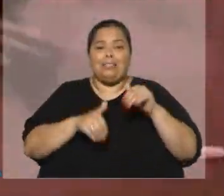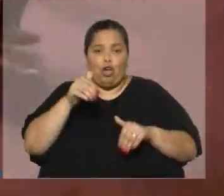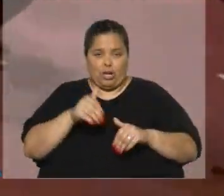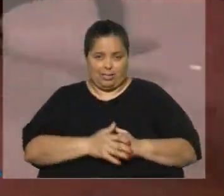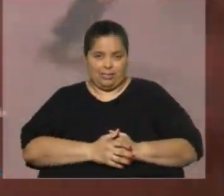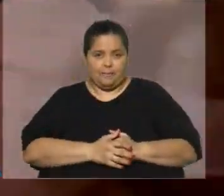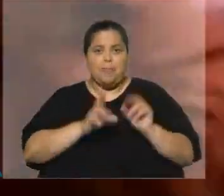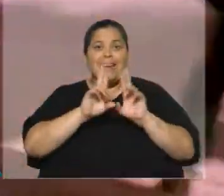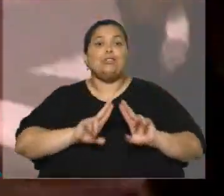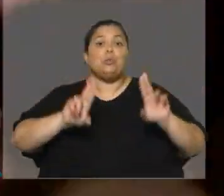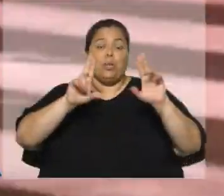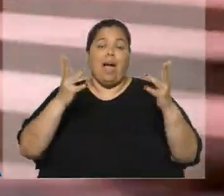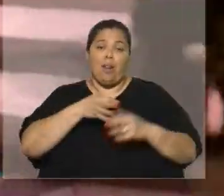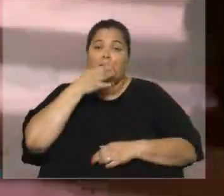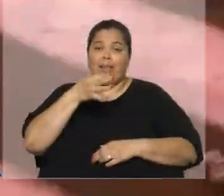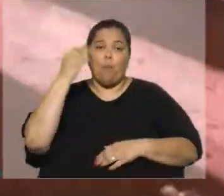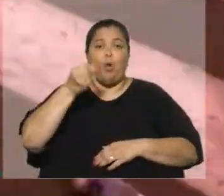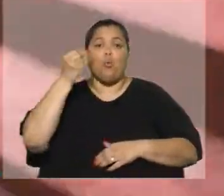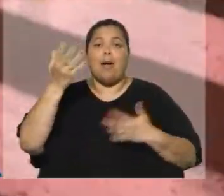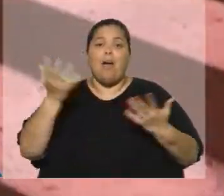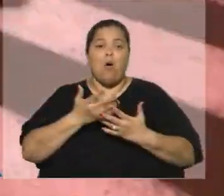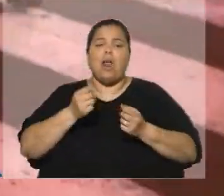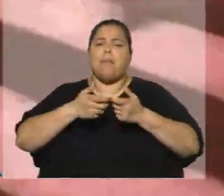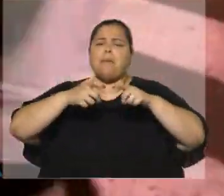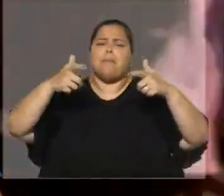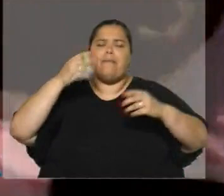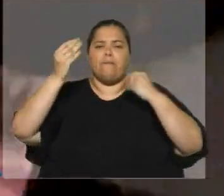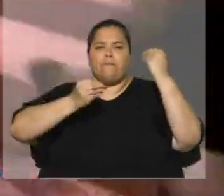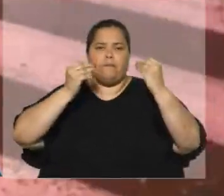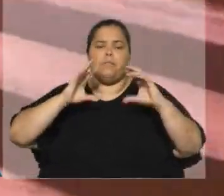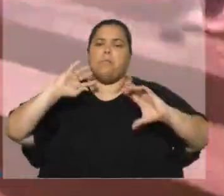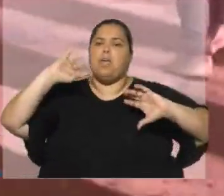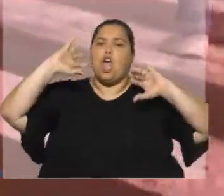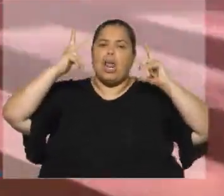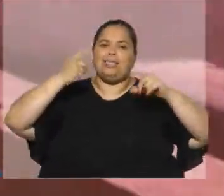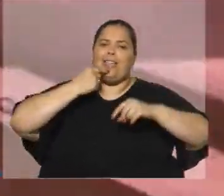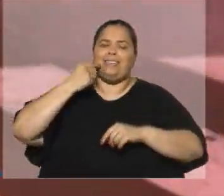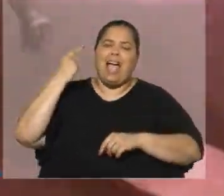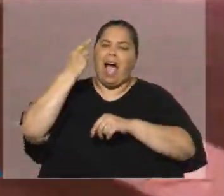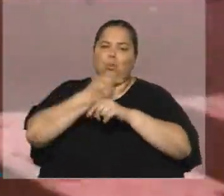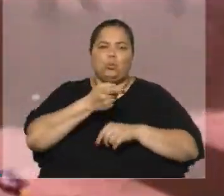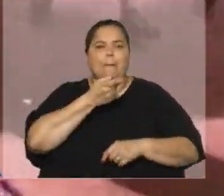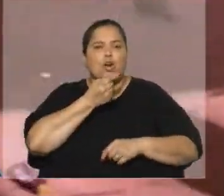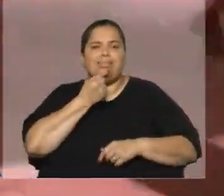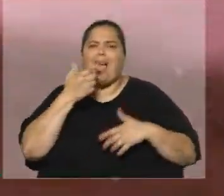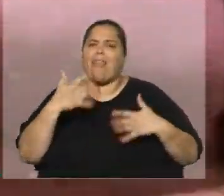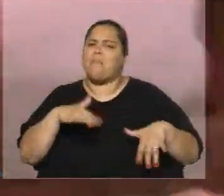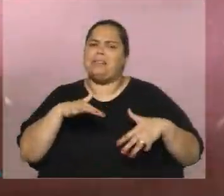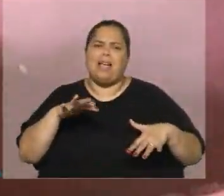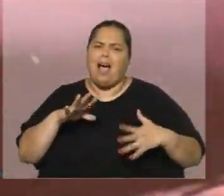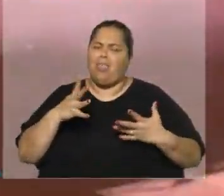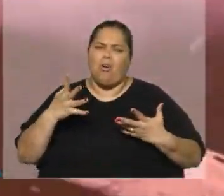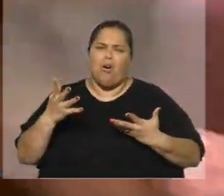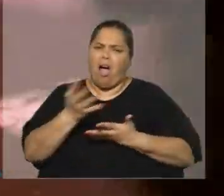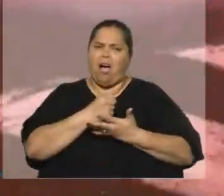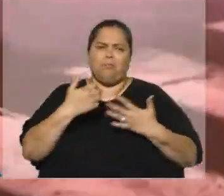Naciones Unidas dijo estar preocupada por la escalada de violencia en Perú y acusa a la policía de actuar de forma desproporcionada, situación que podría empeorar